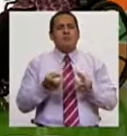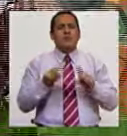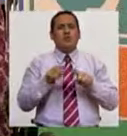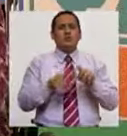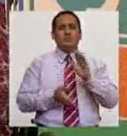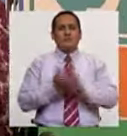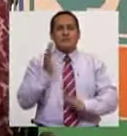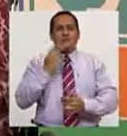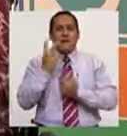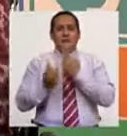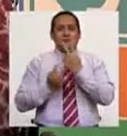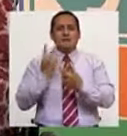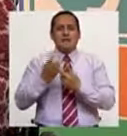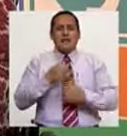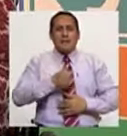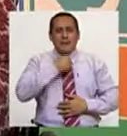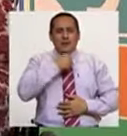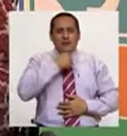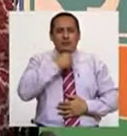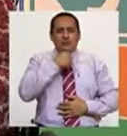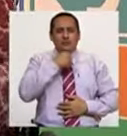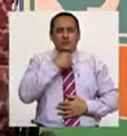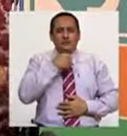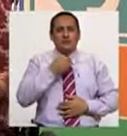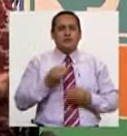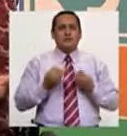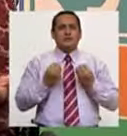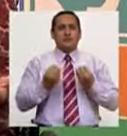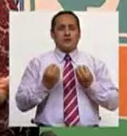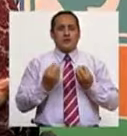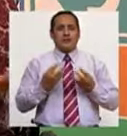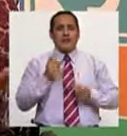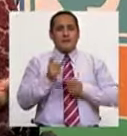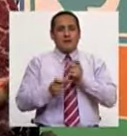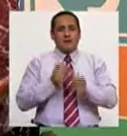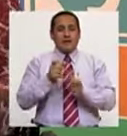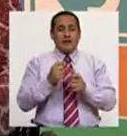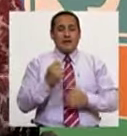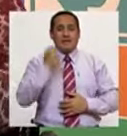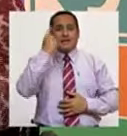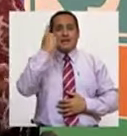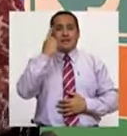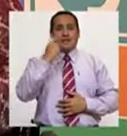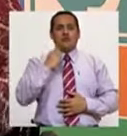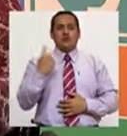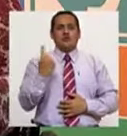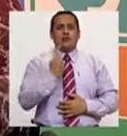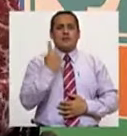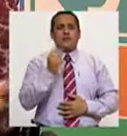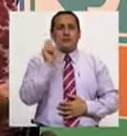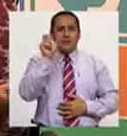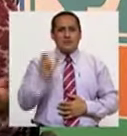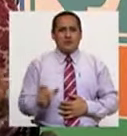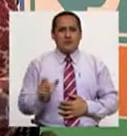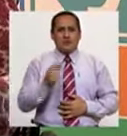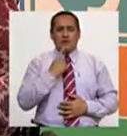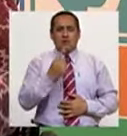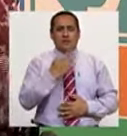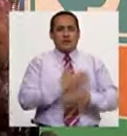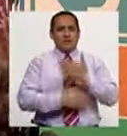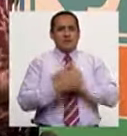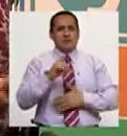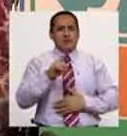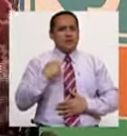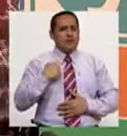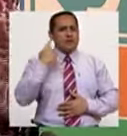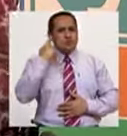cuando ustedes van a visitar a personas de la tercera edad, porque nuestro público tiene que entender que no solamente una persona con discapacidad es la